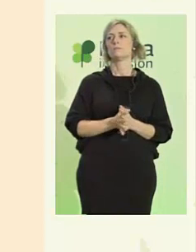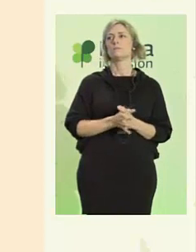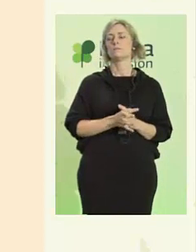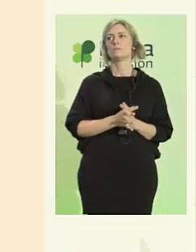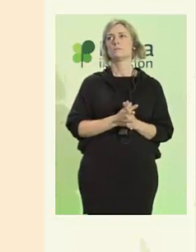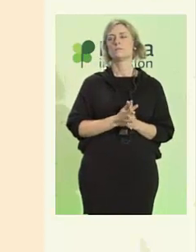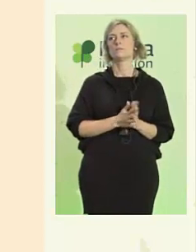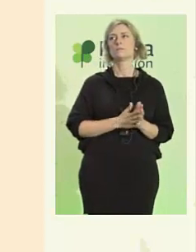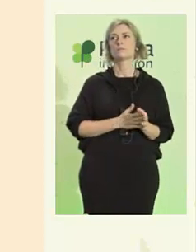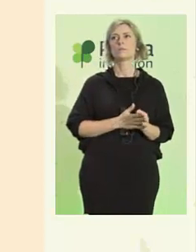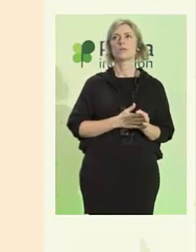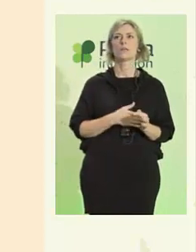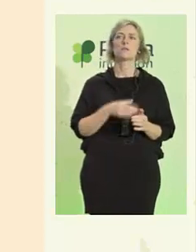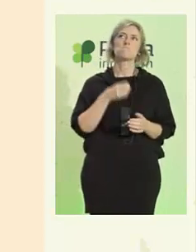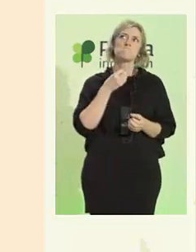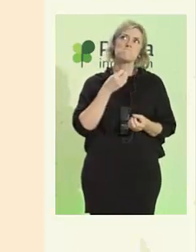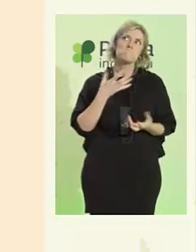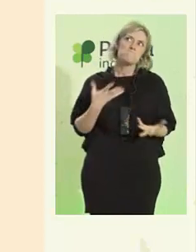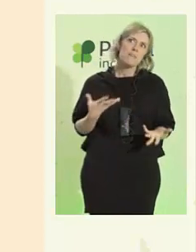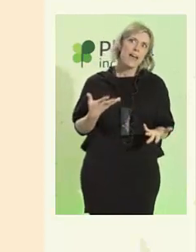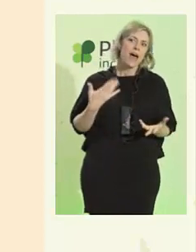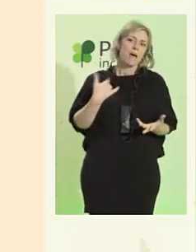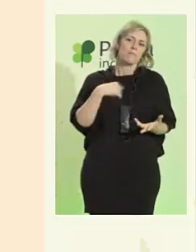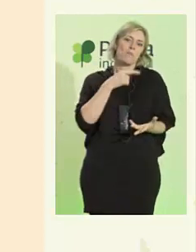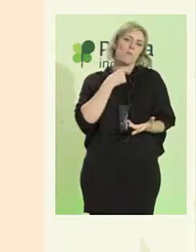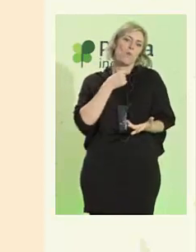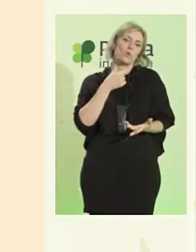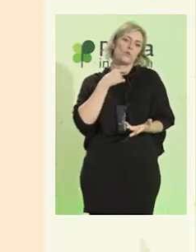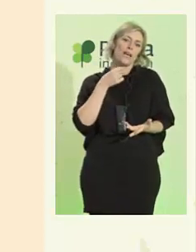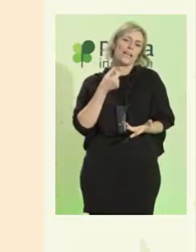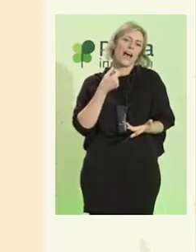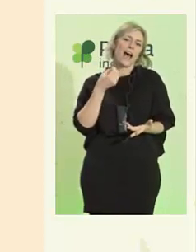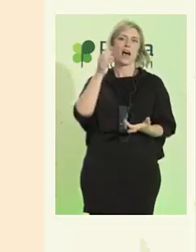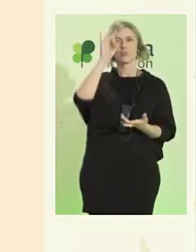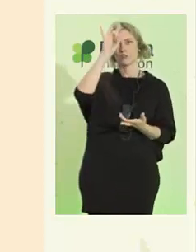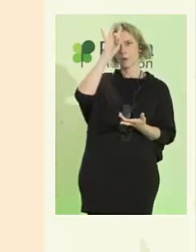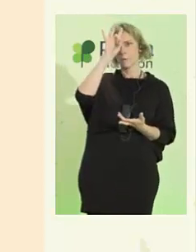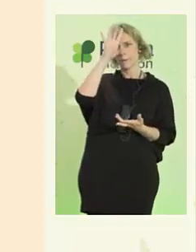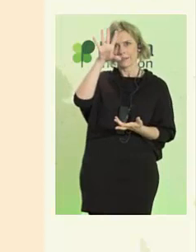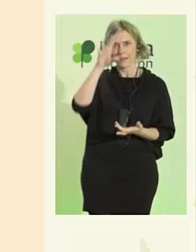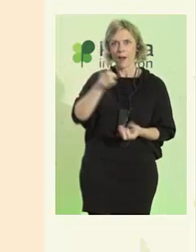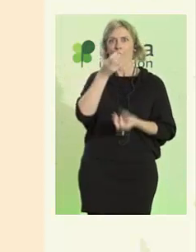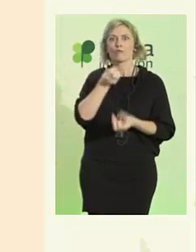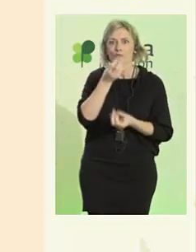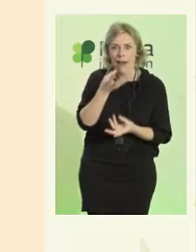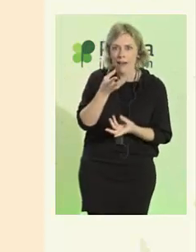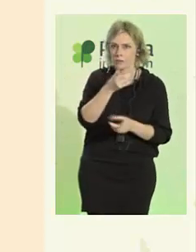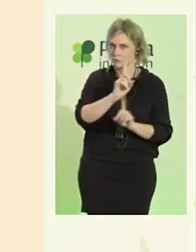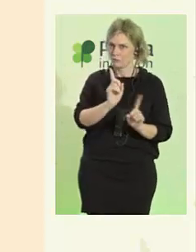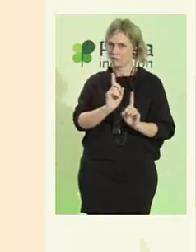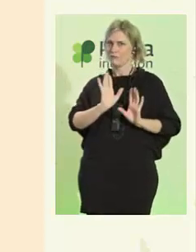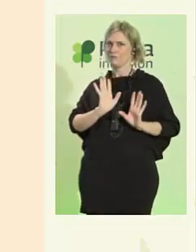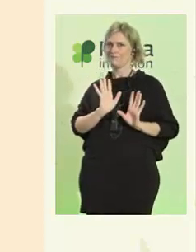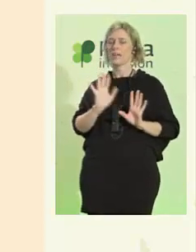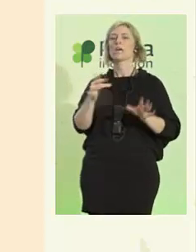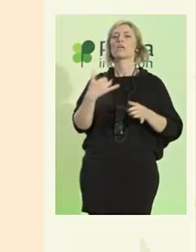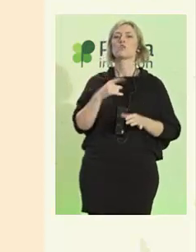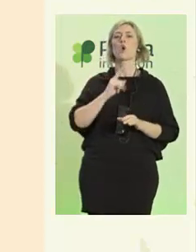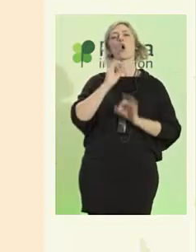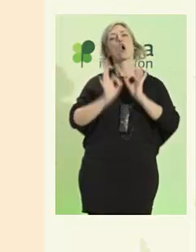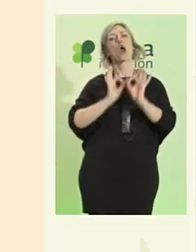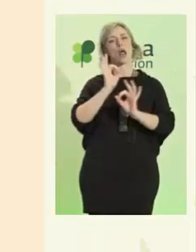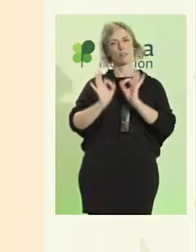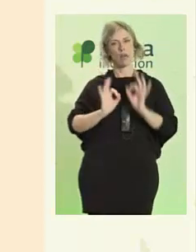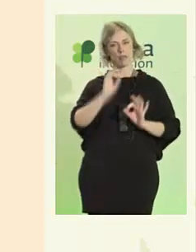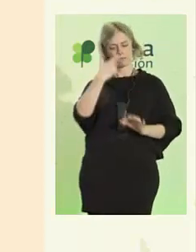Y bueno, no me gustaría arruinar la sorpresa, pero a mí me gusta, soy una persona organizada y me gusta decir al principio de mi charla de qué